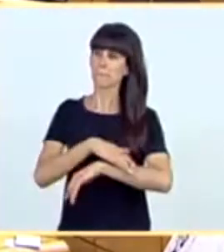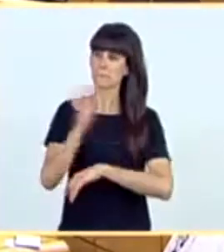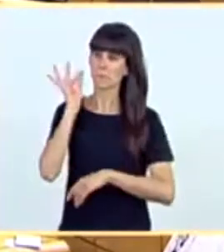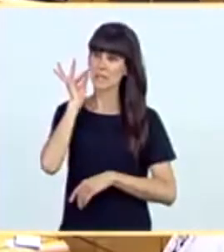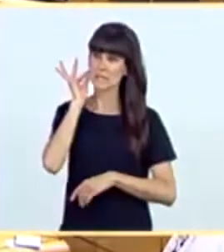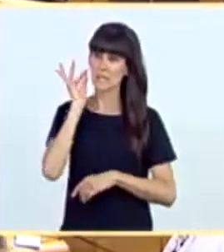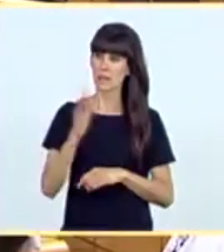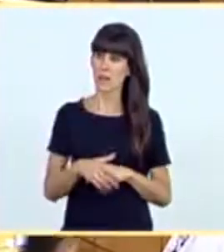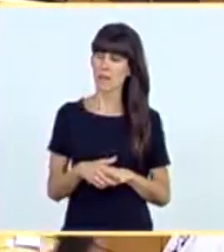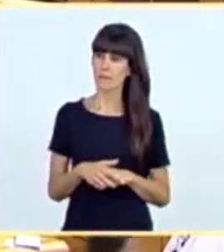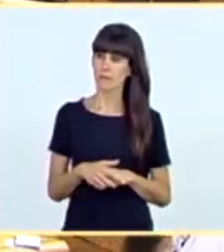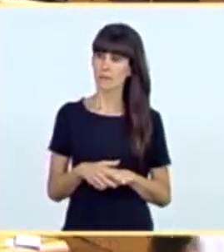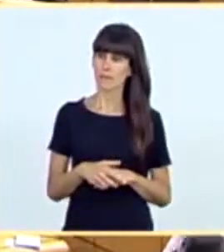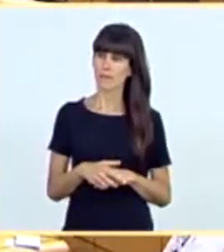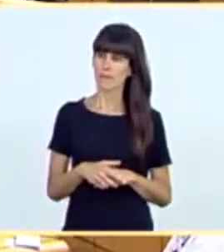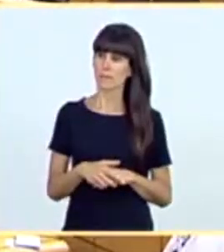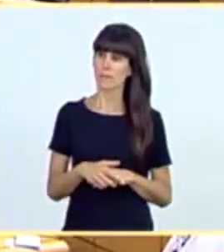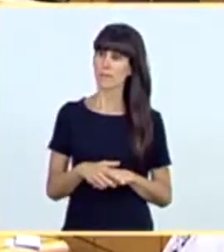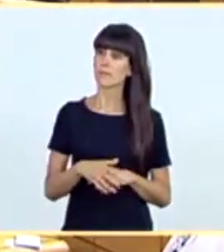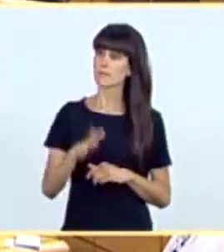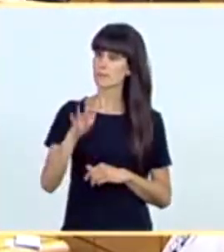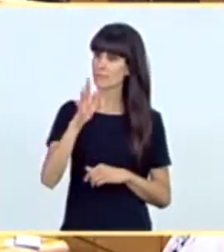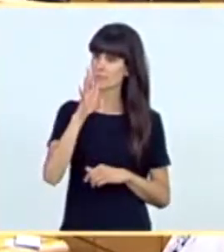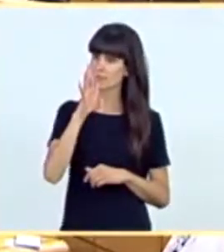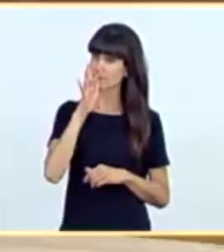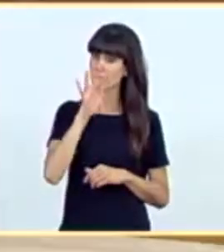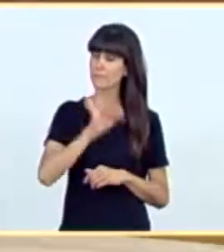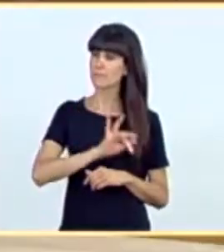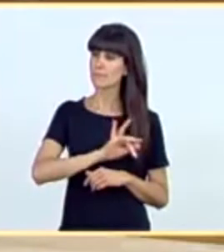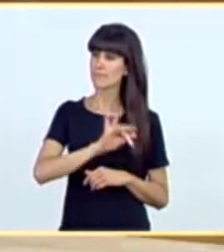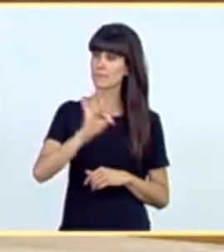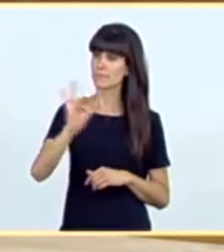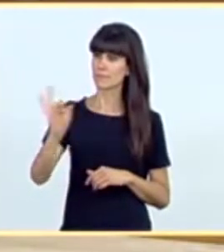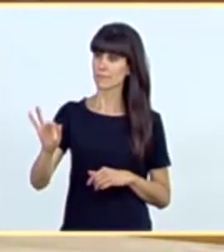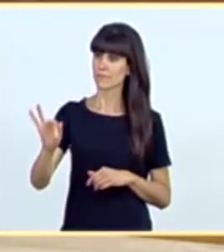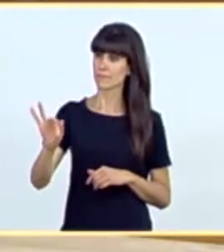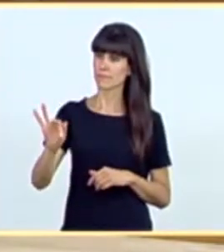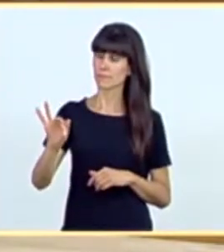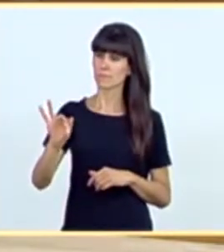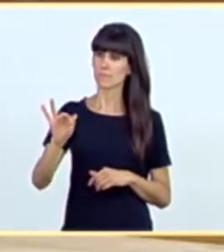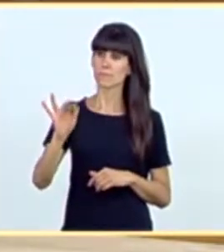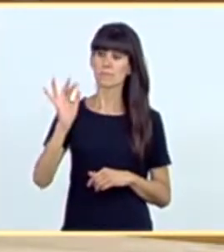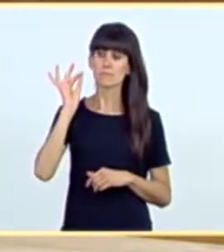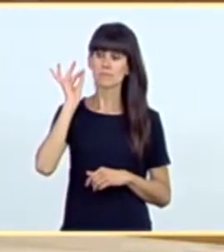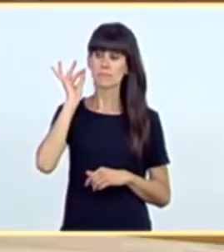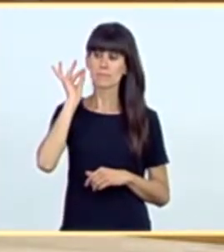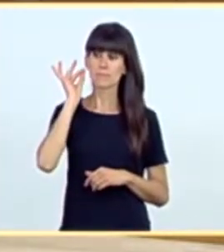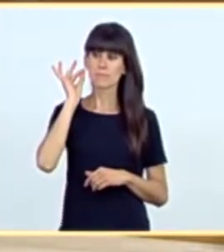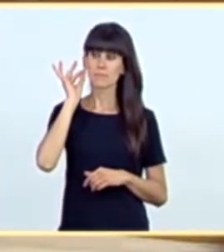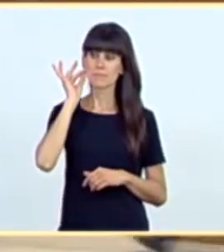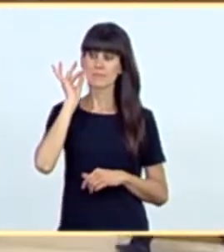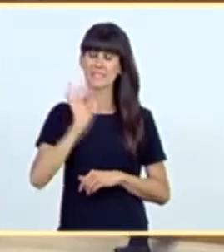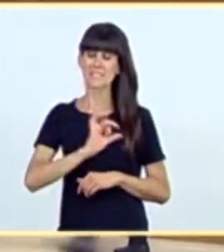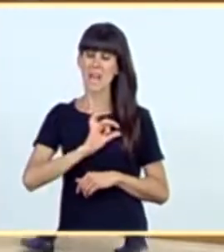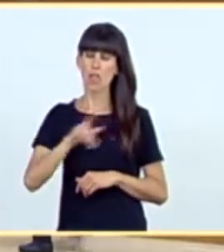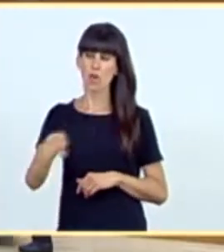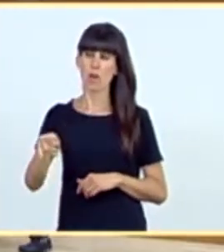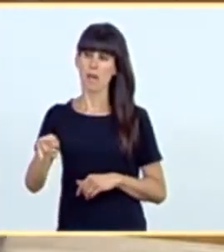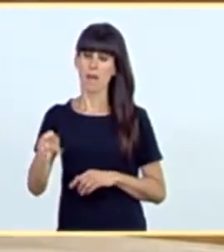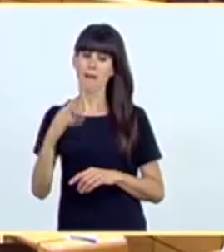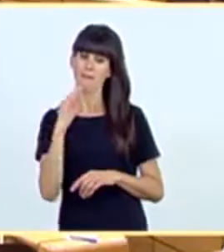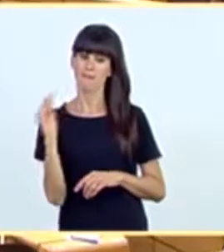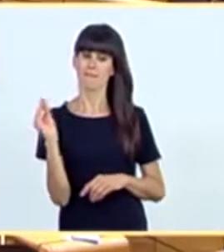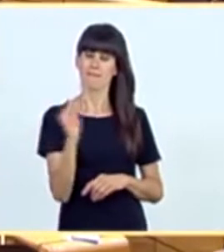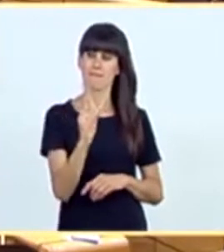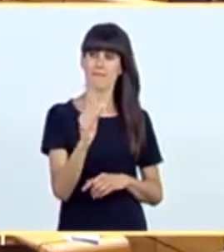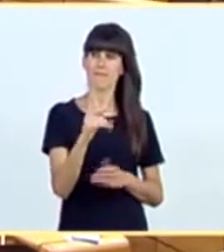A continuación, tiene la palabra la senadora Interpelante, por tiempo máximo de